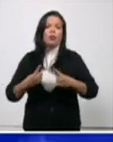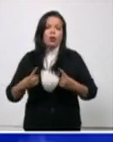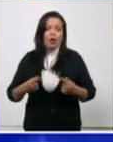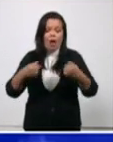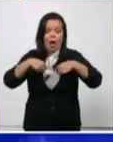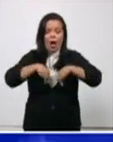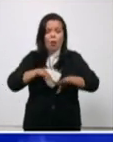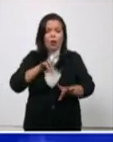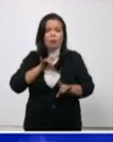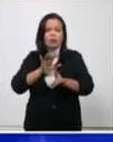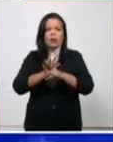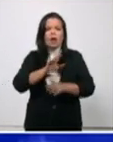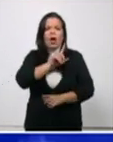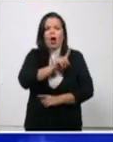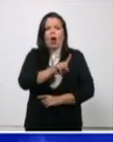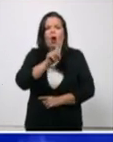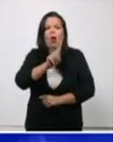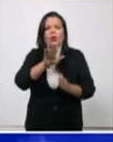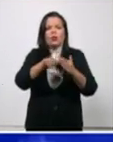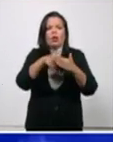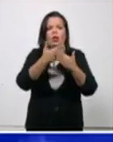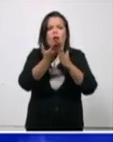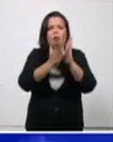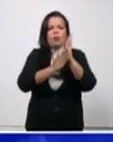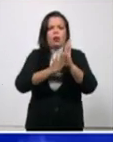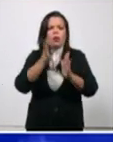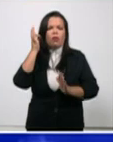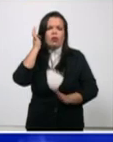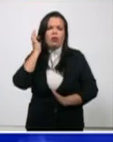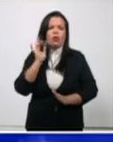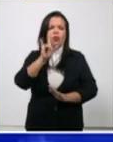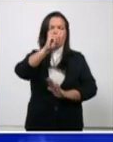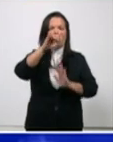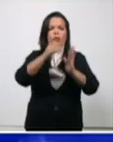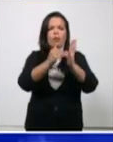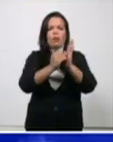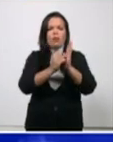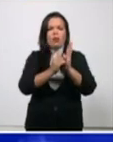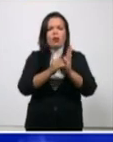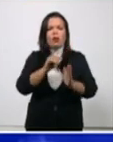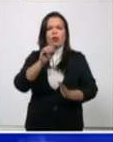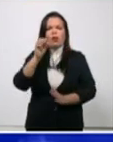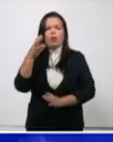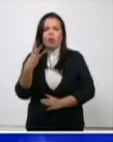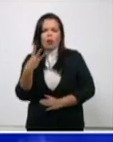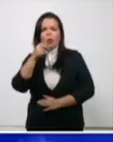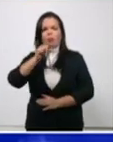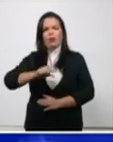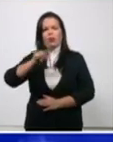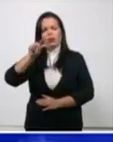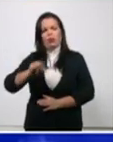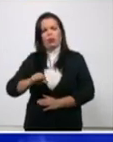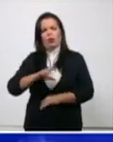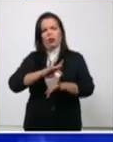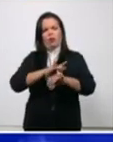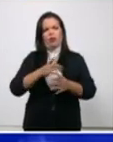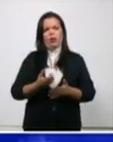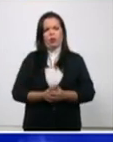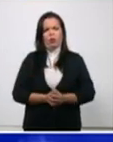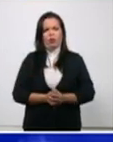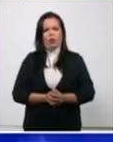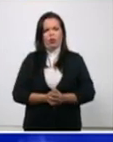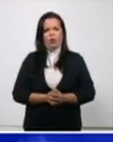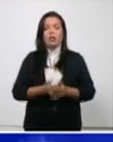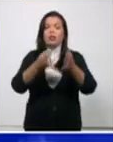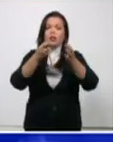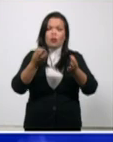mes 9.003 pacientes diagnosticados lo más alto que habíamos tenido en cubos que fue enero 15